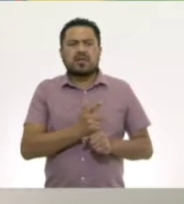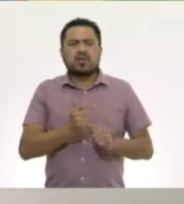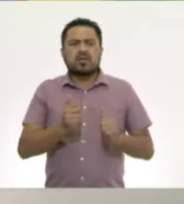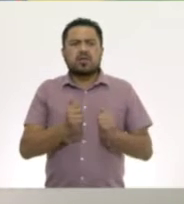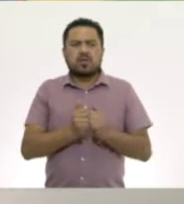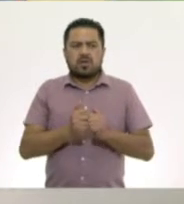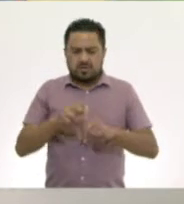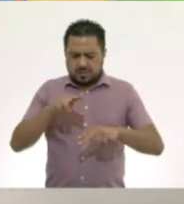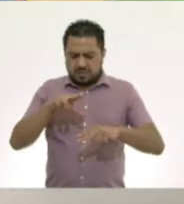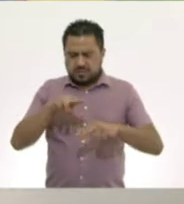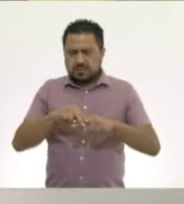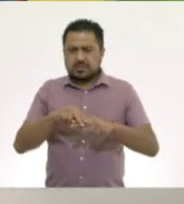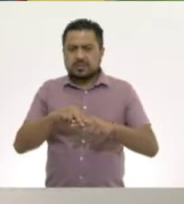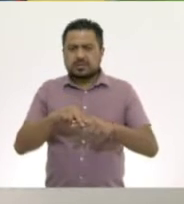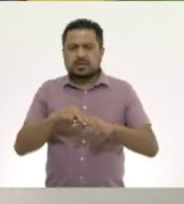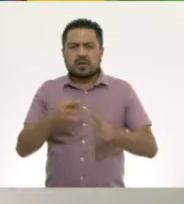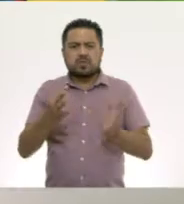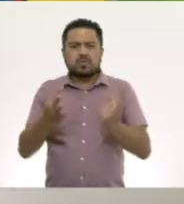de metal.